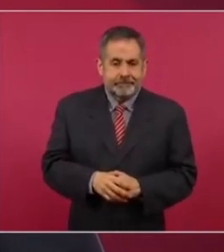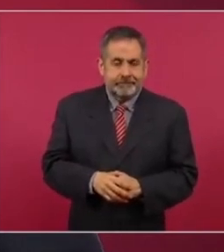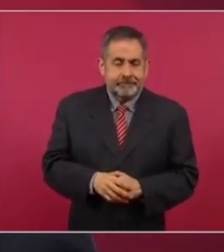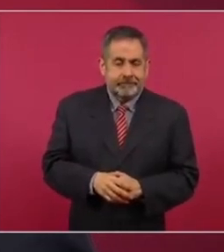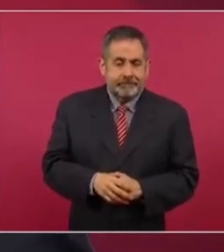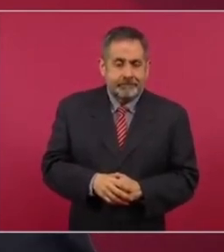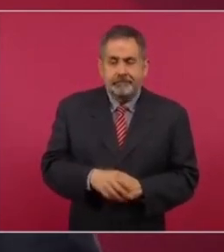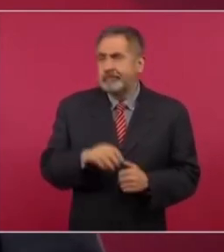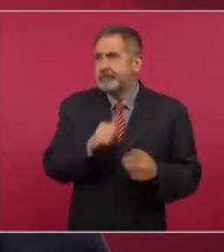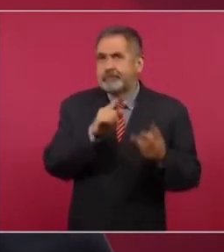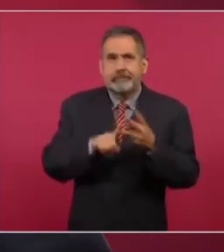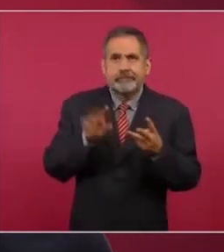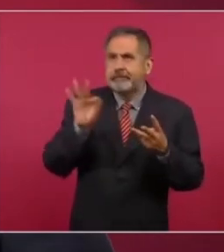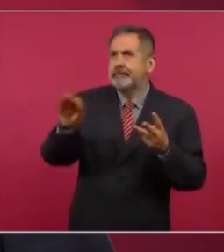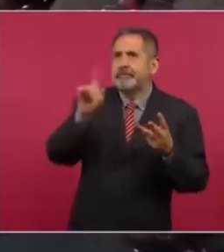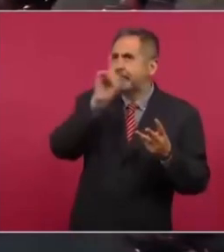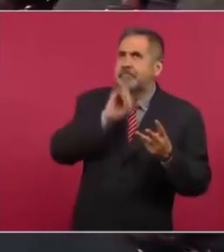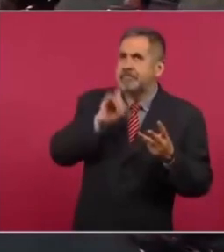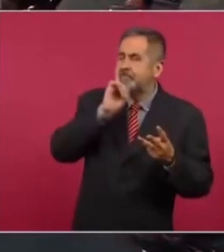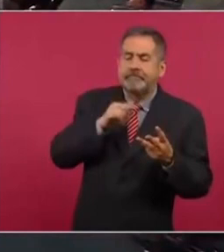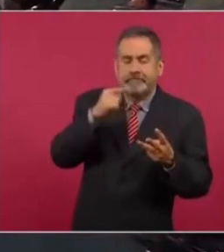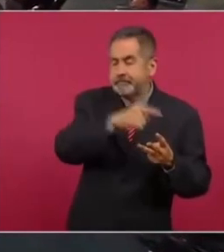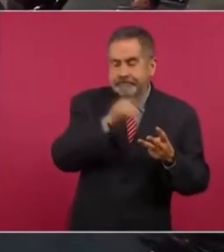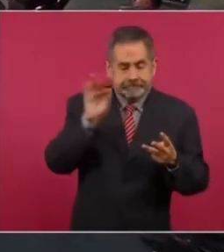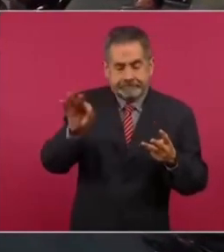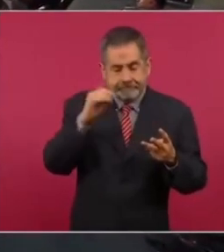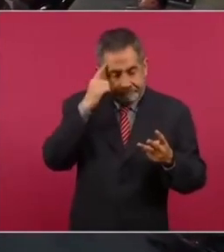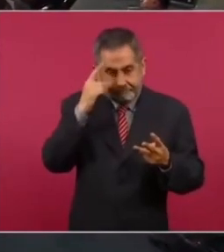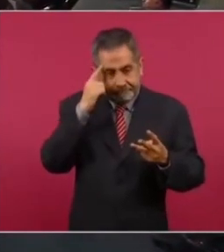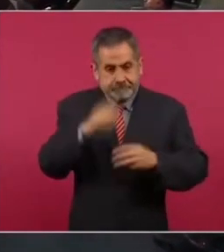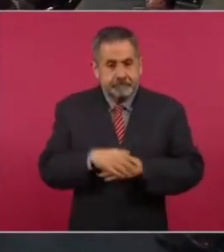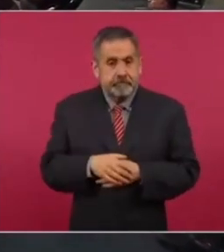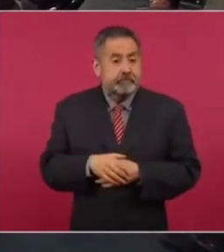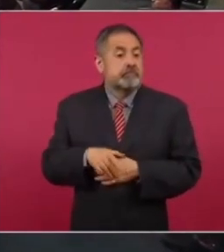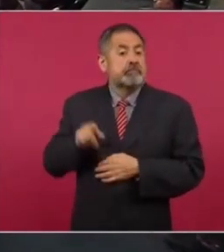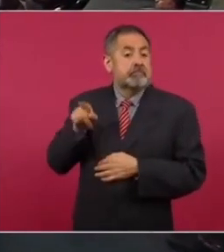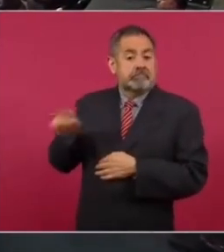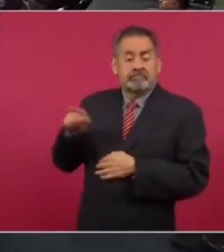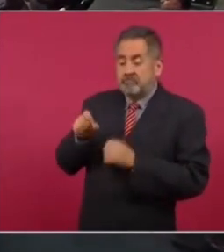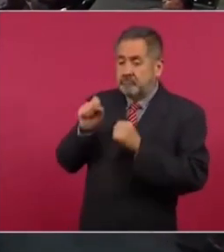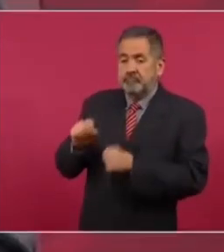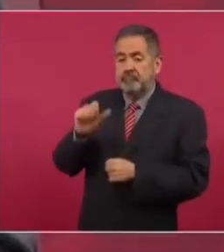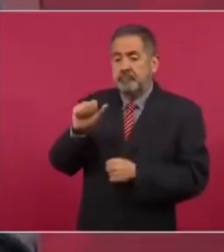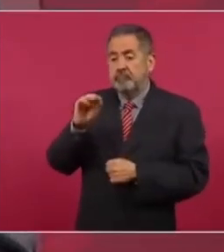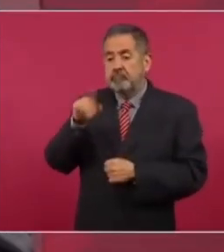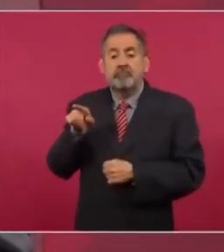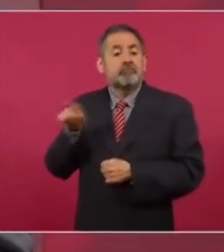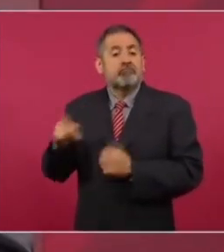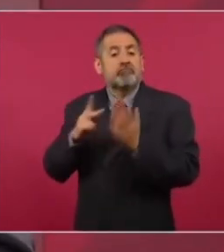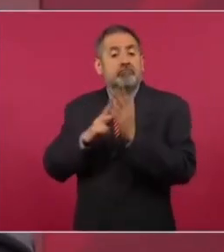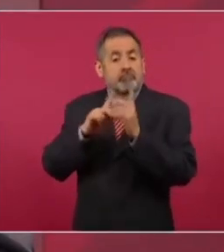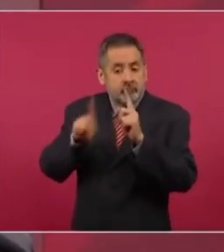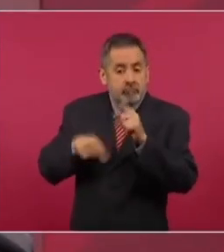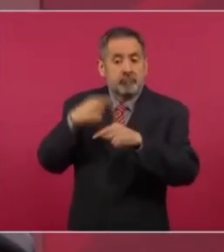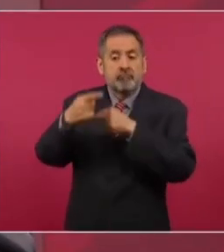que otra cosa les metieron en la cabeza seguramente que estoy haciendo esto porque voy a reelegir